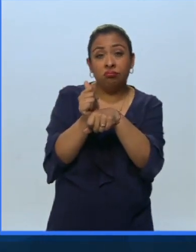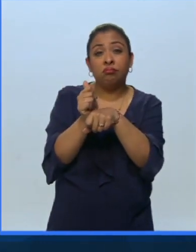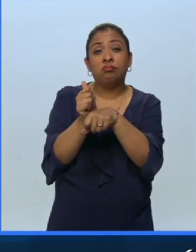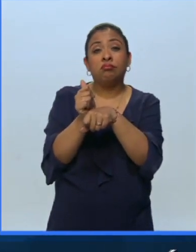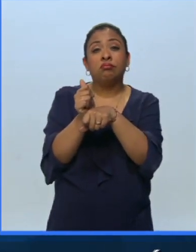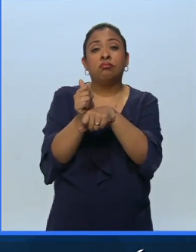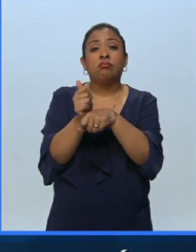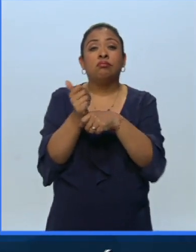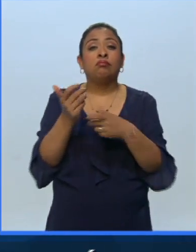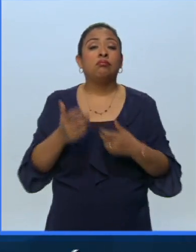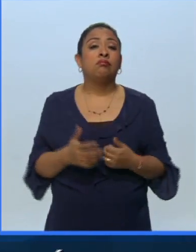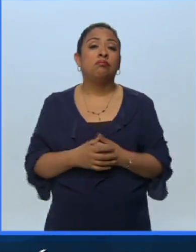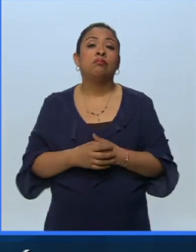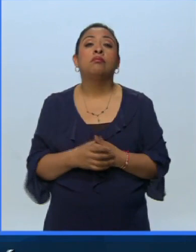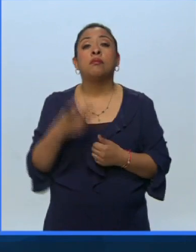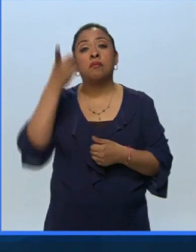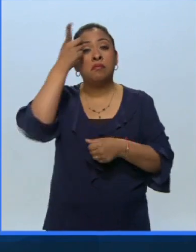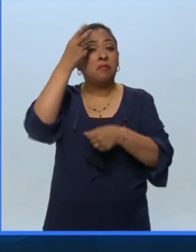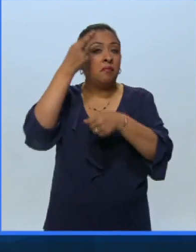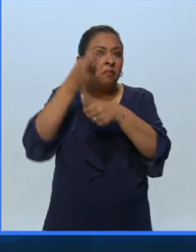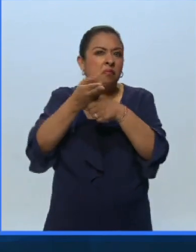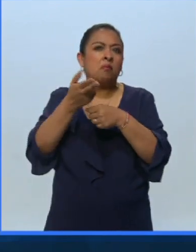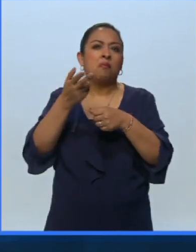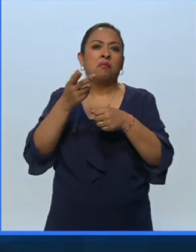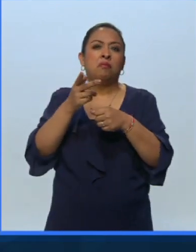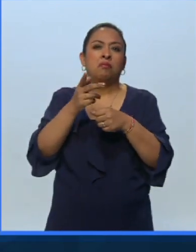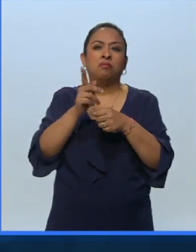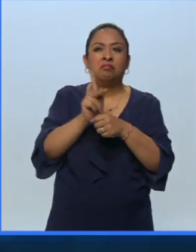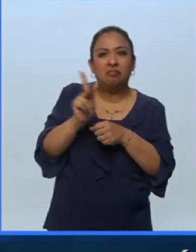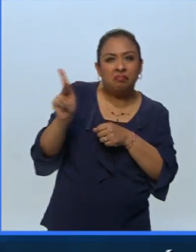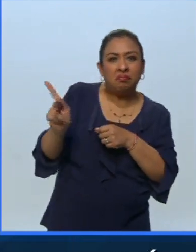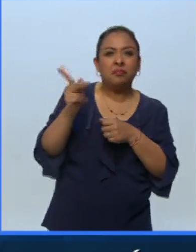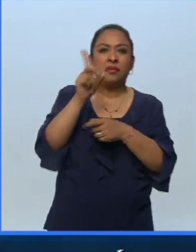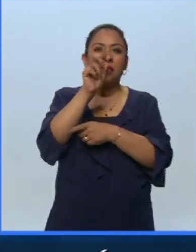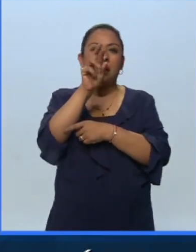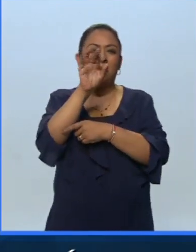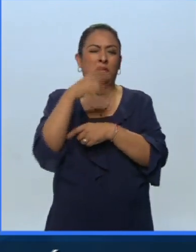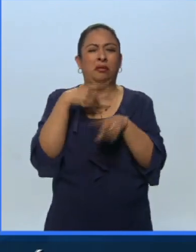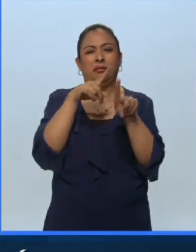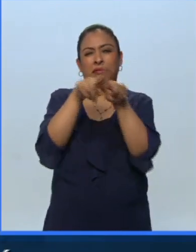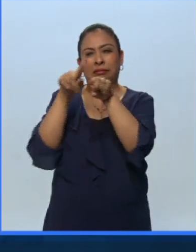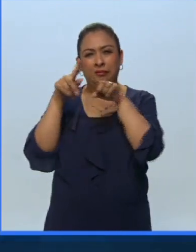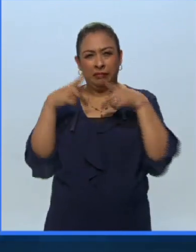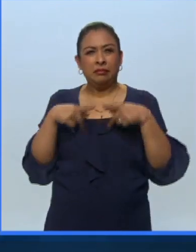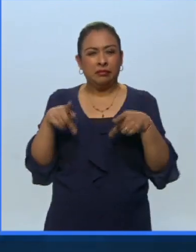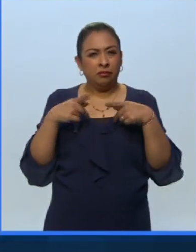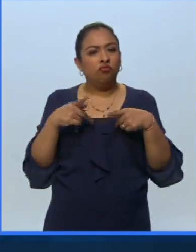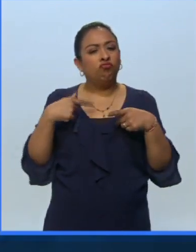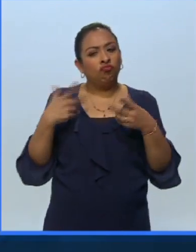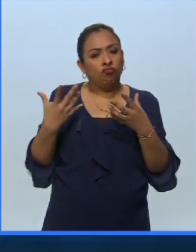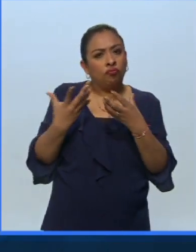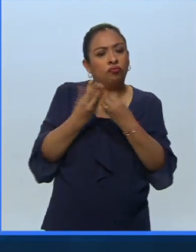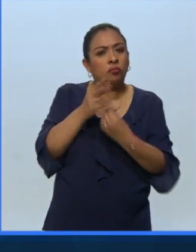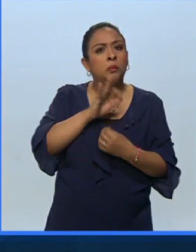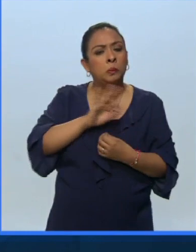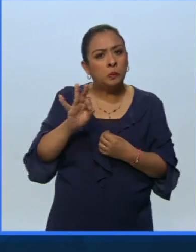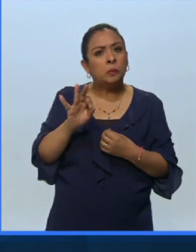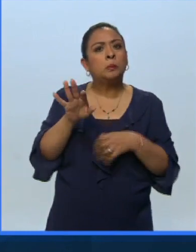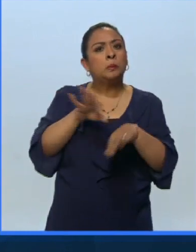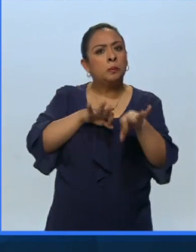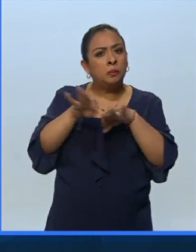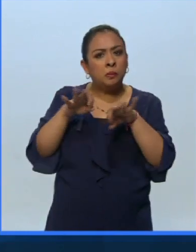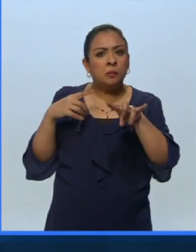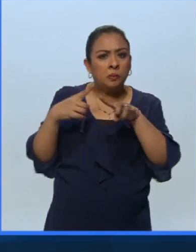directores, colegas, dramaturgos, de toda la gente con la que he podido trabajar,